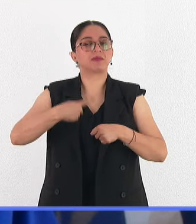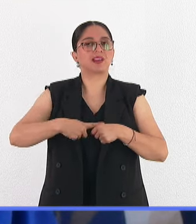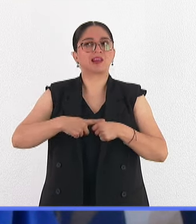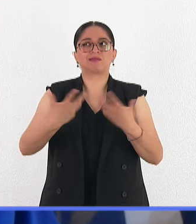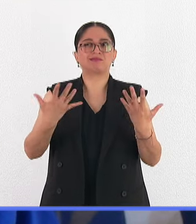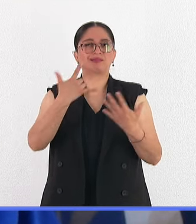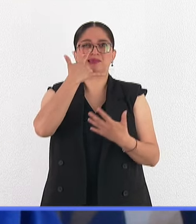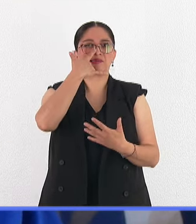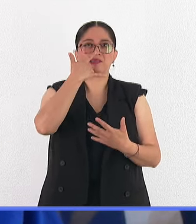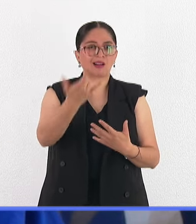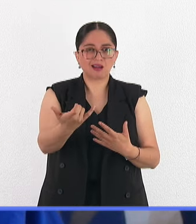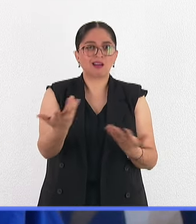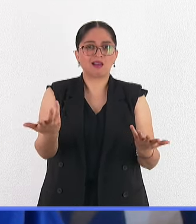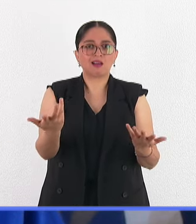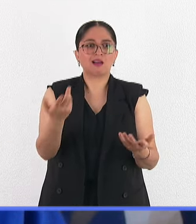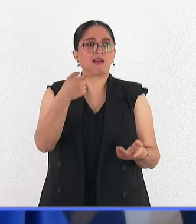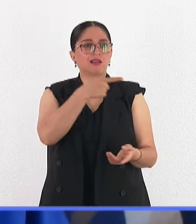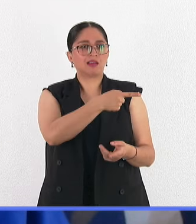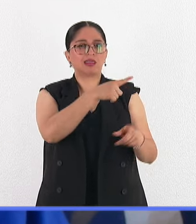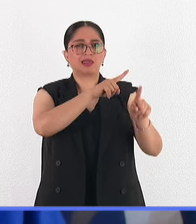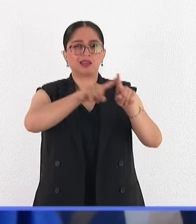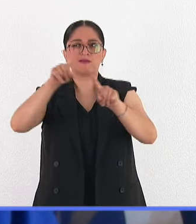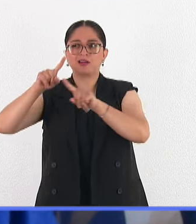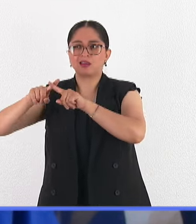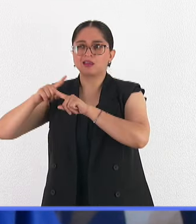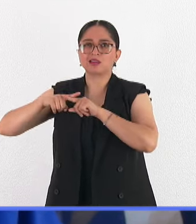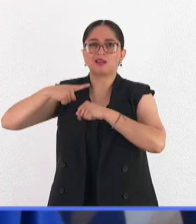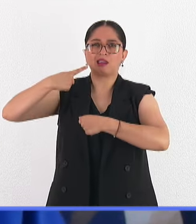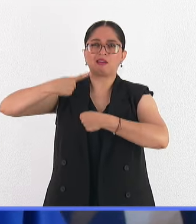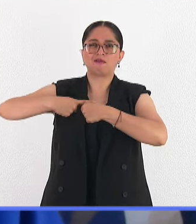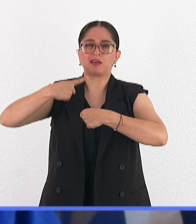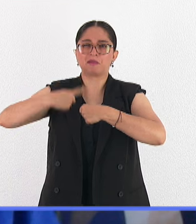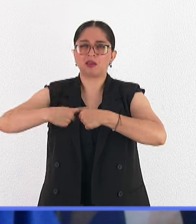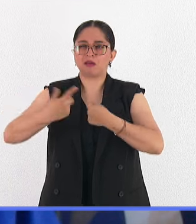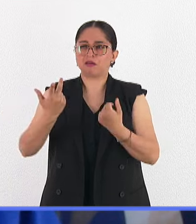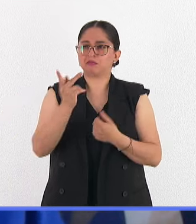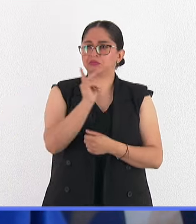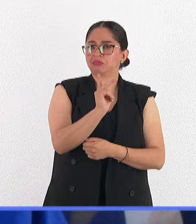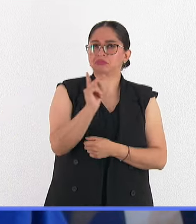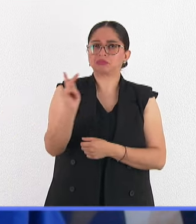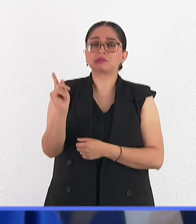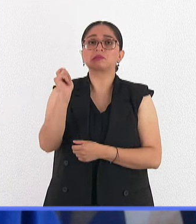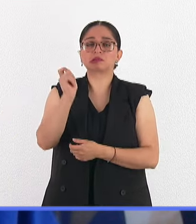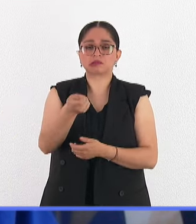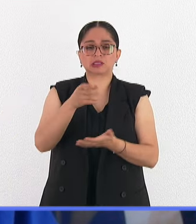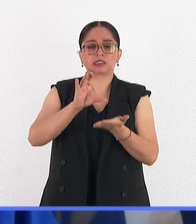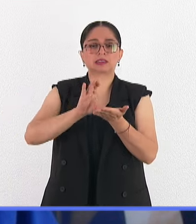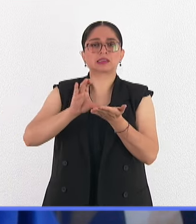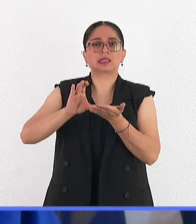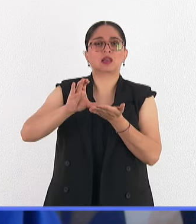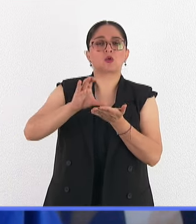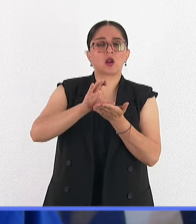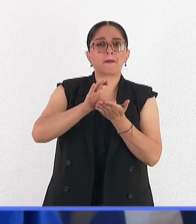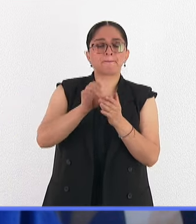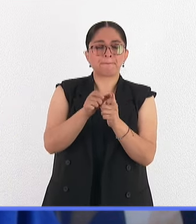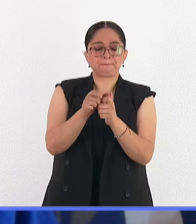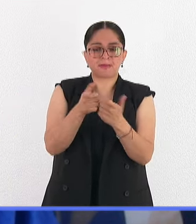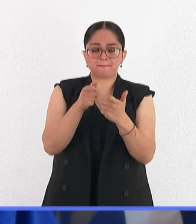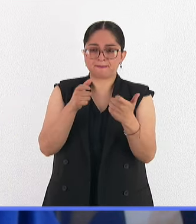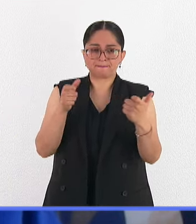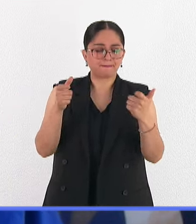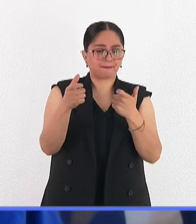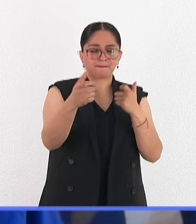muchas enfermedades diferentes que tienen en común que las células crecen en forma